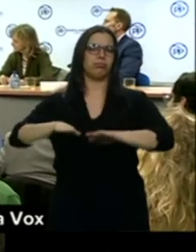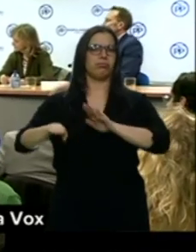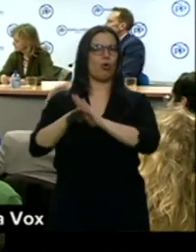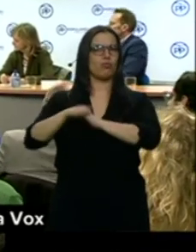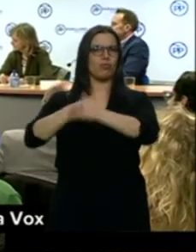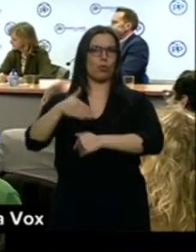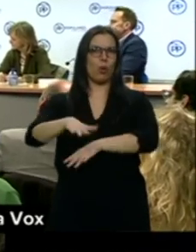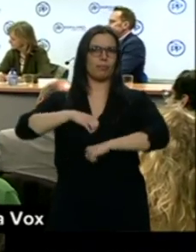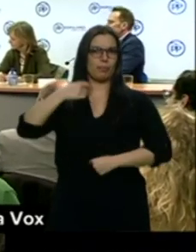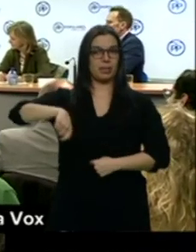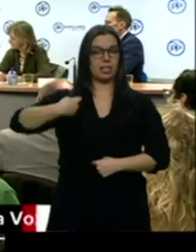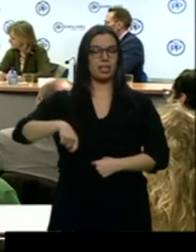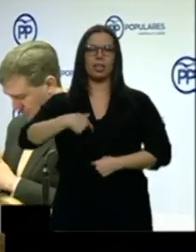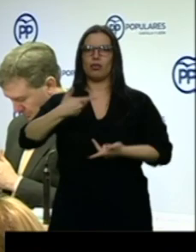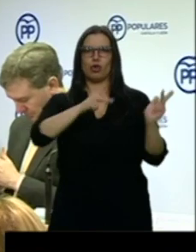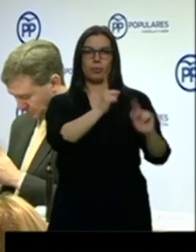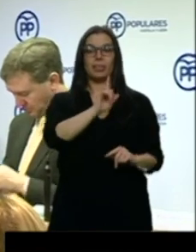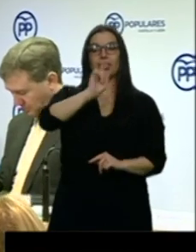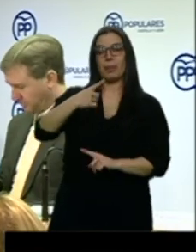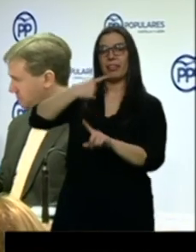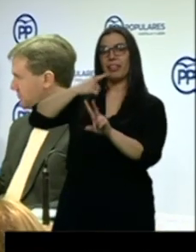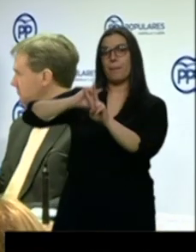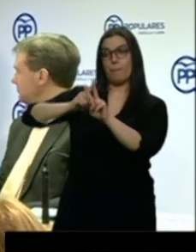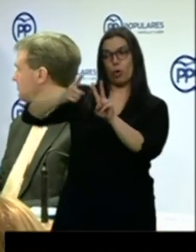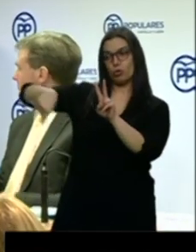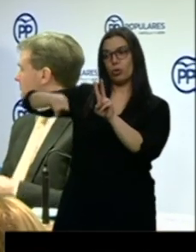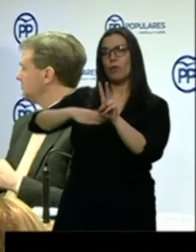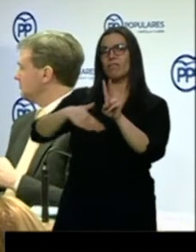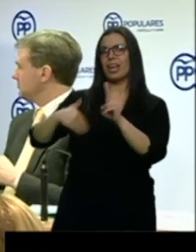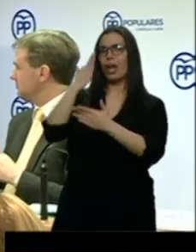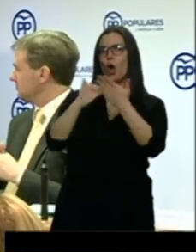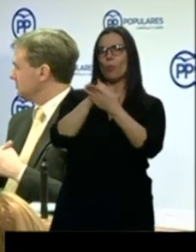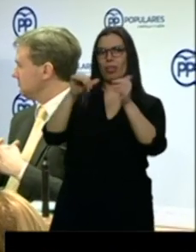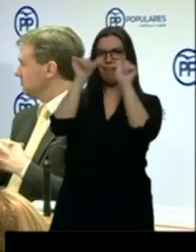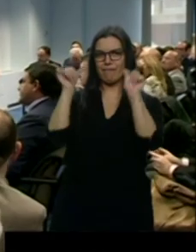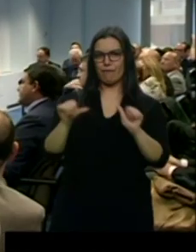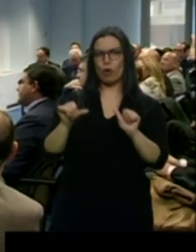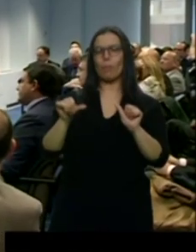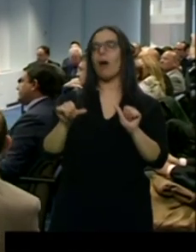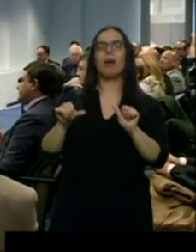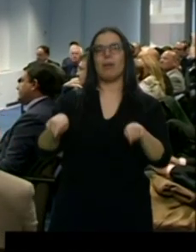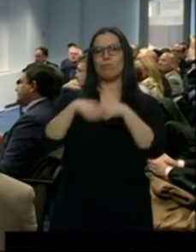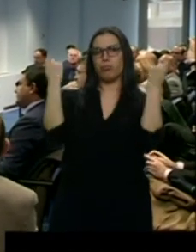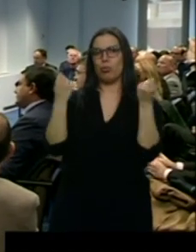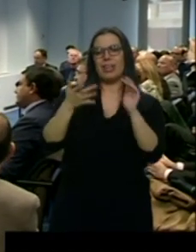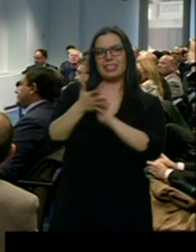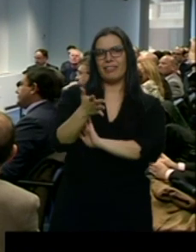se refirió a las intenciones de Vox de acabar con las autonomías, lo que consideró un grave error que frenaría, dijo, el desarrollo de la comunidad.